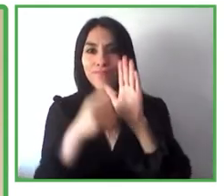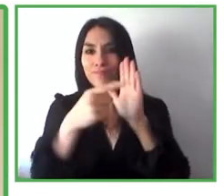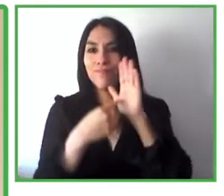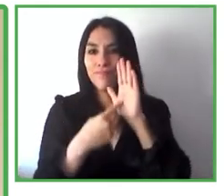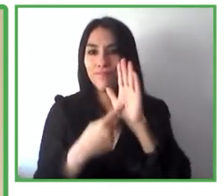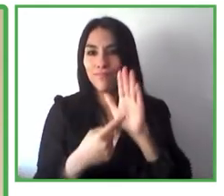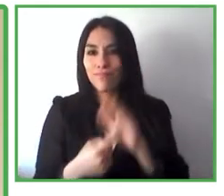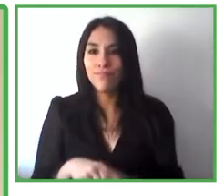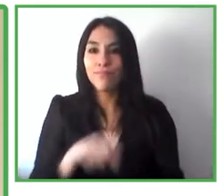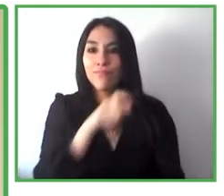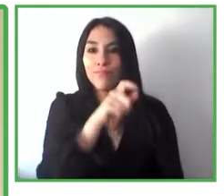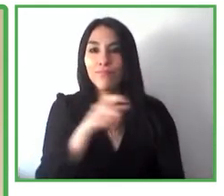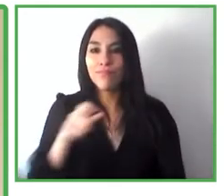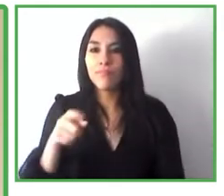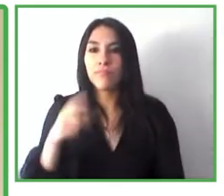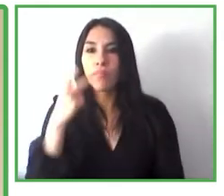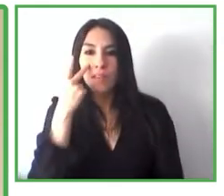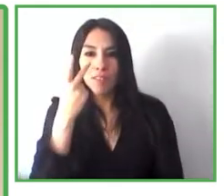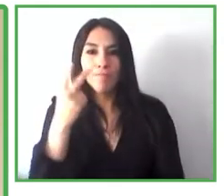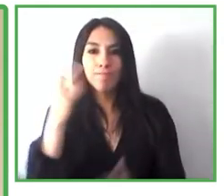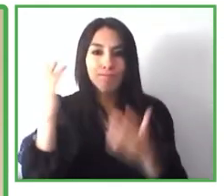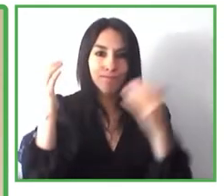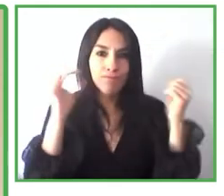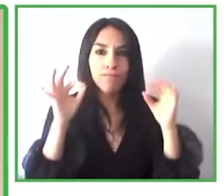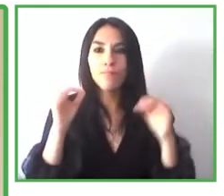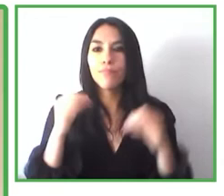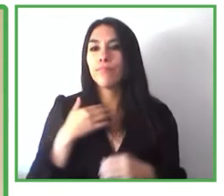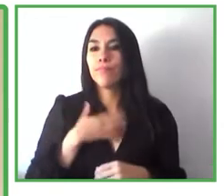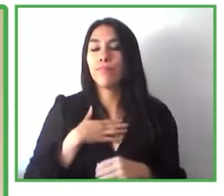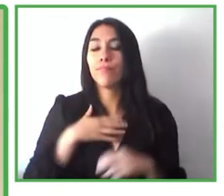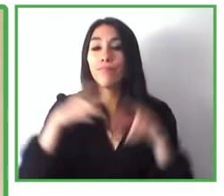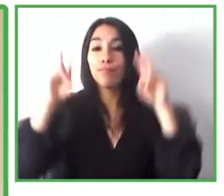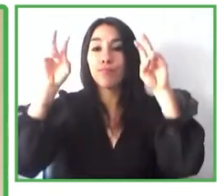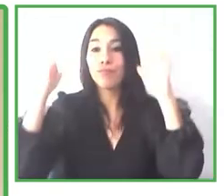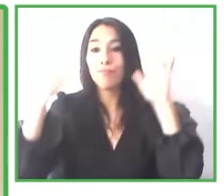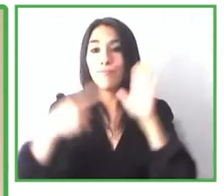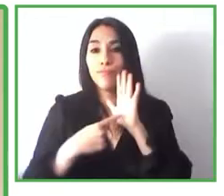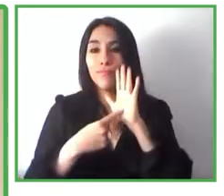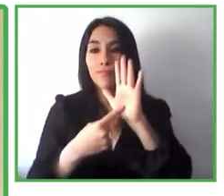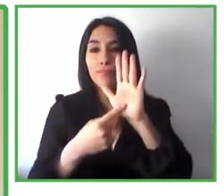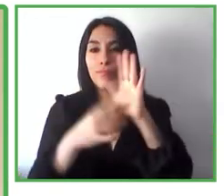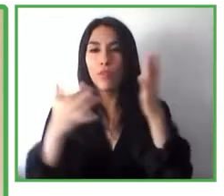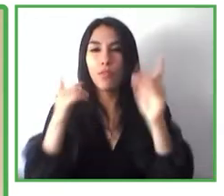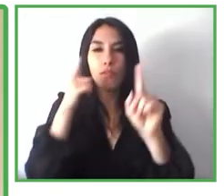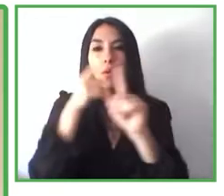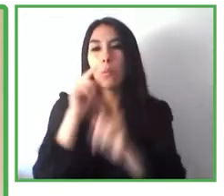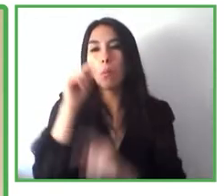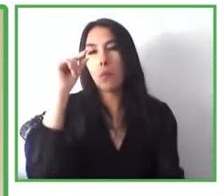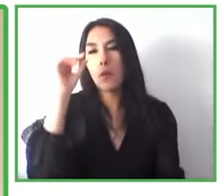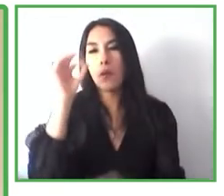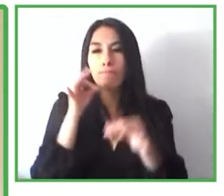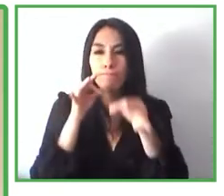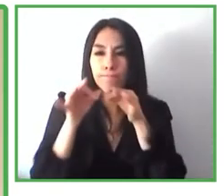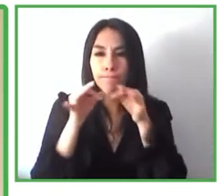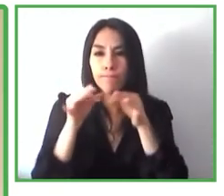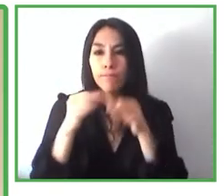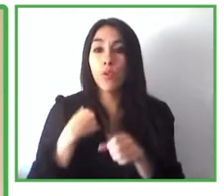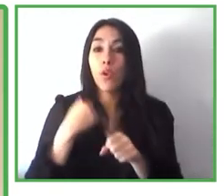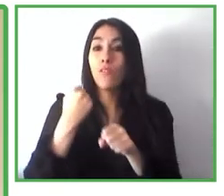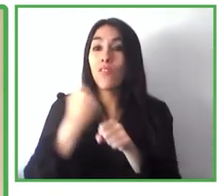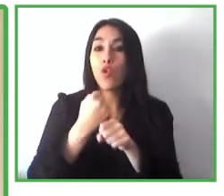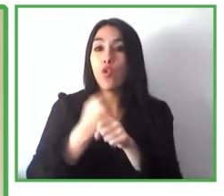va a ser vais a ver dar unas pinceladas sobre el trabajo que estamos haciendo en el clúster Zenfim y en nuestro Living Lab para